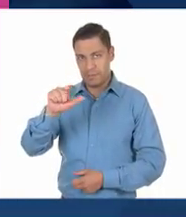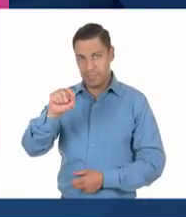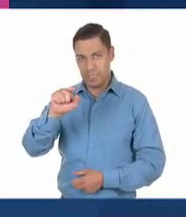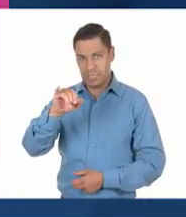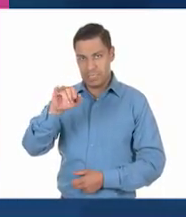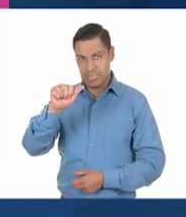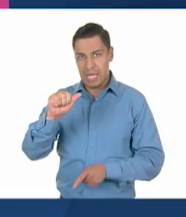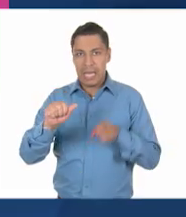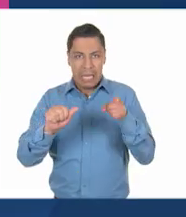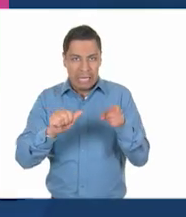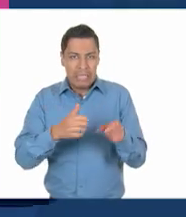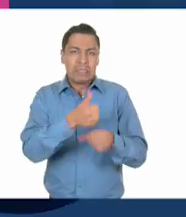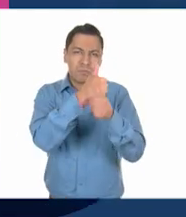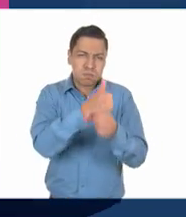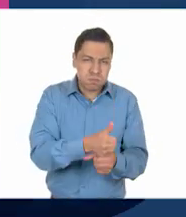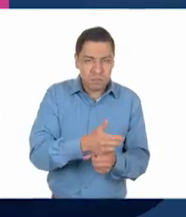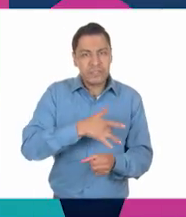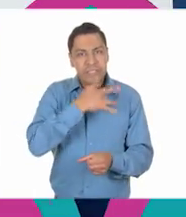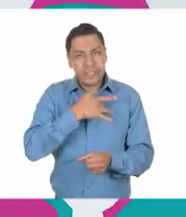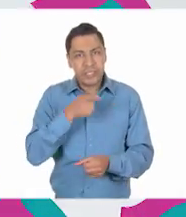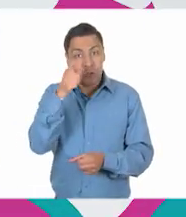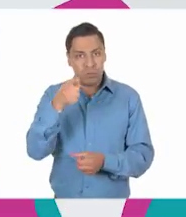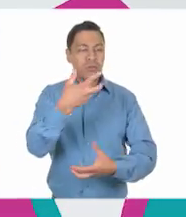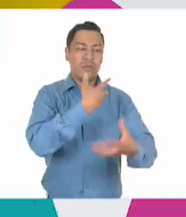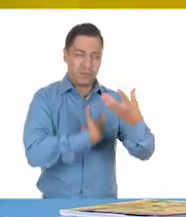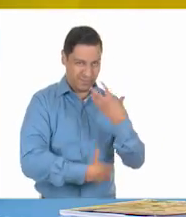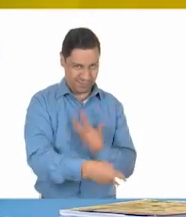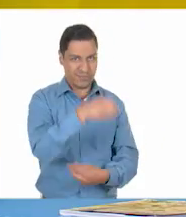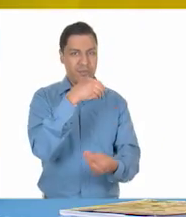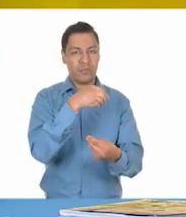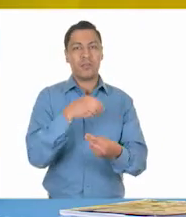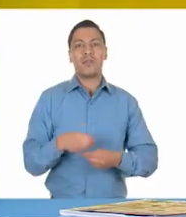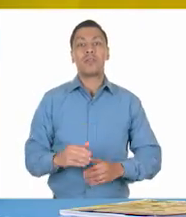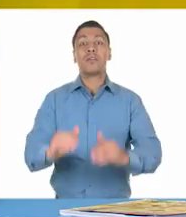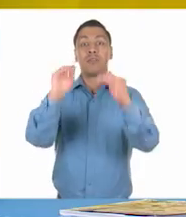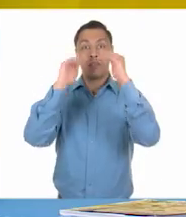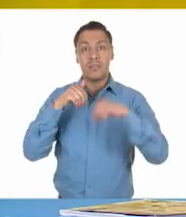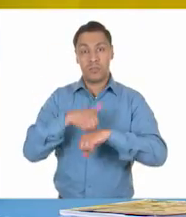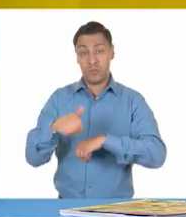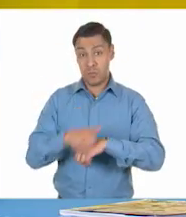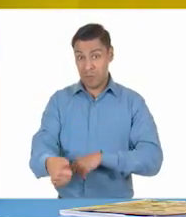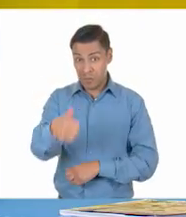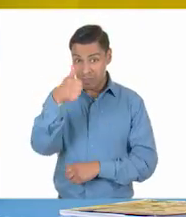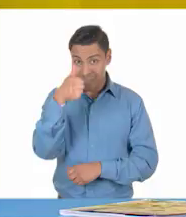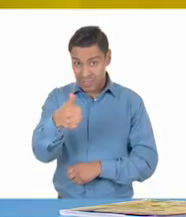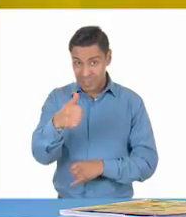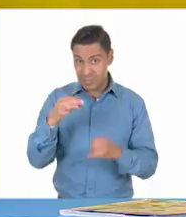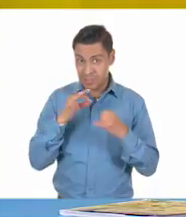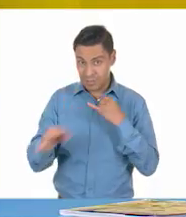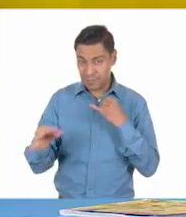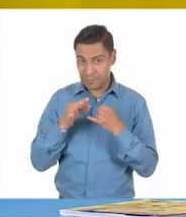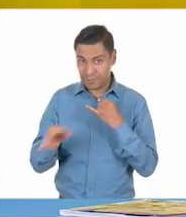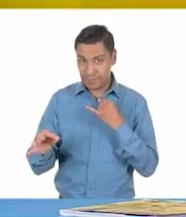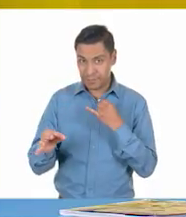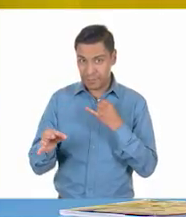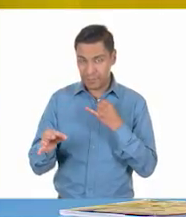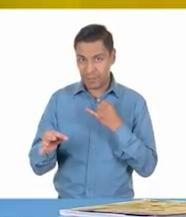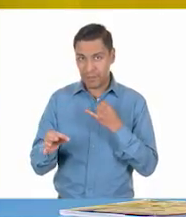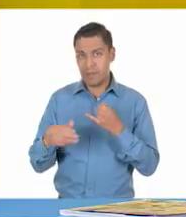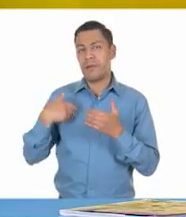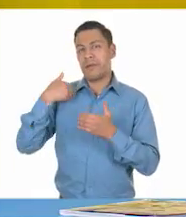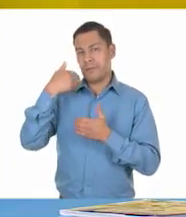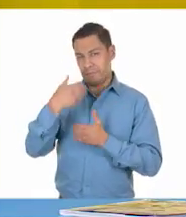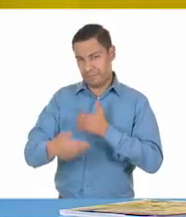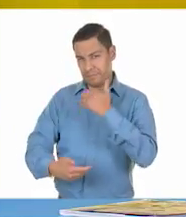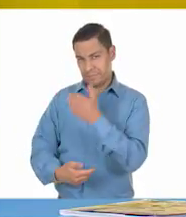correcto! ¡Correcto! Pues vamos entonces con la siguiente y la número seis, que es la última. Es un proceso donde